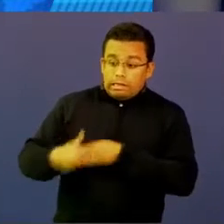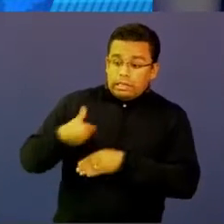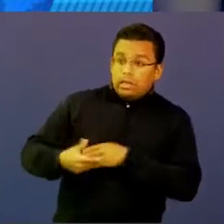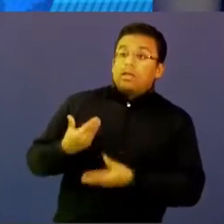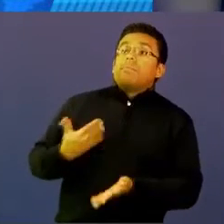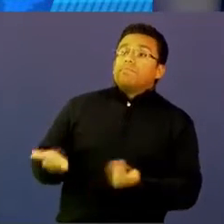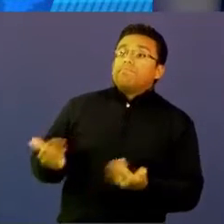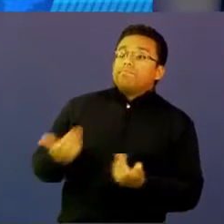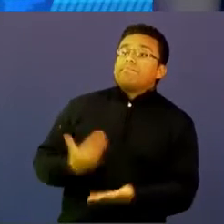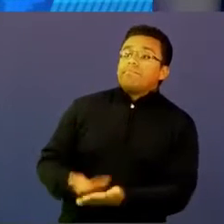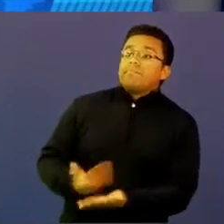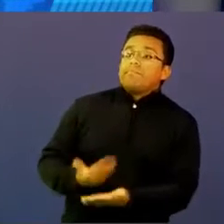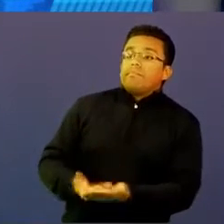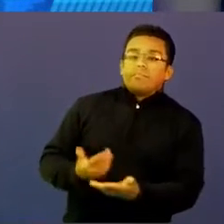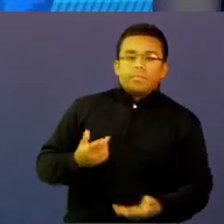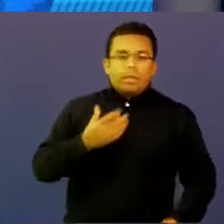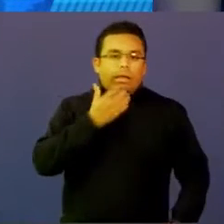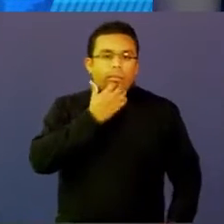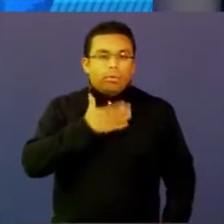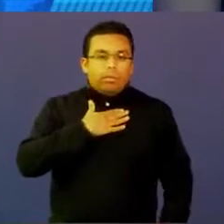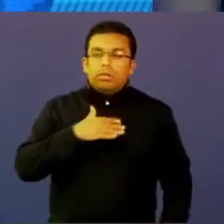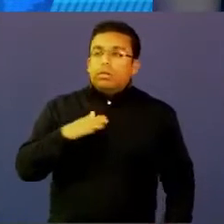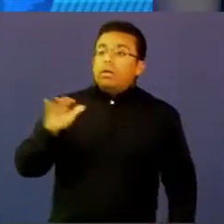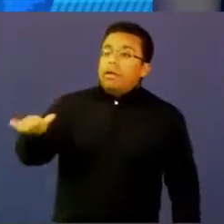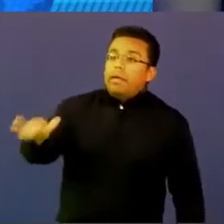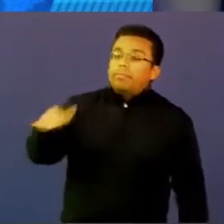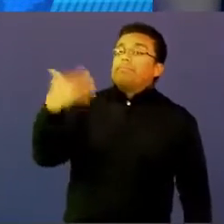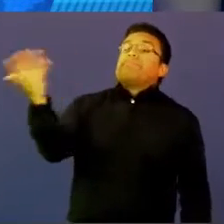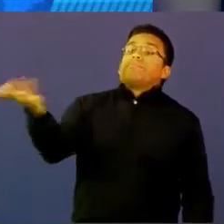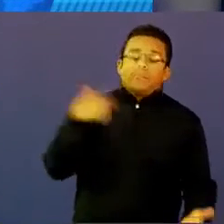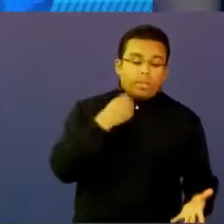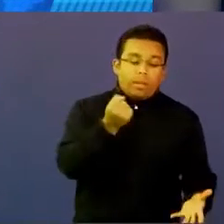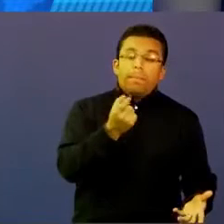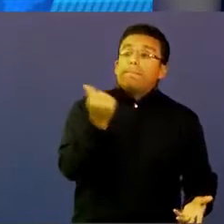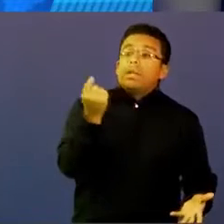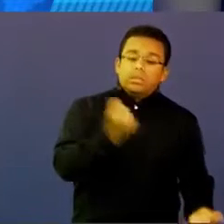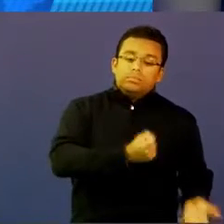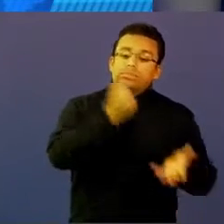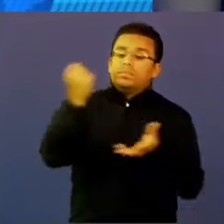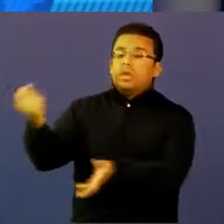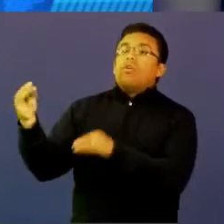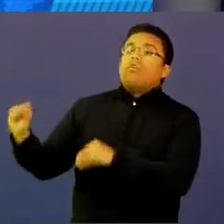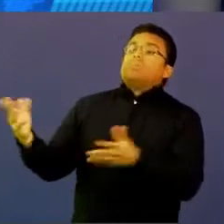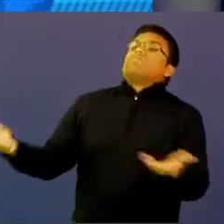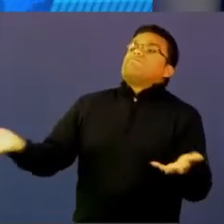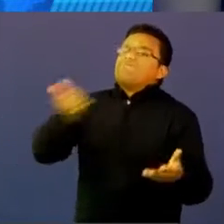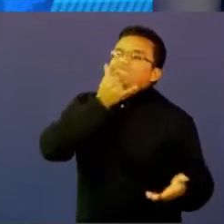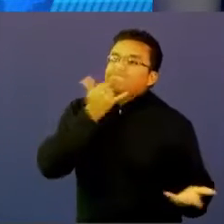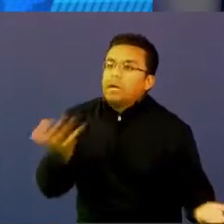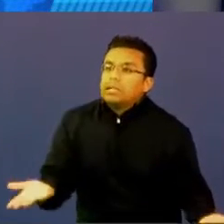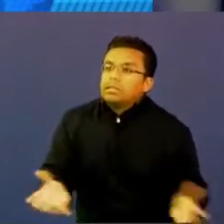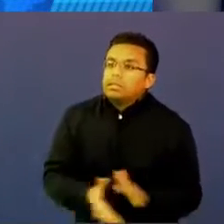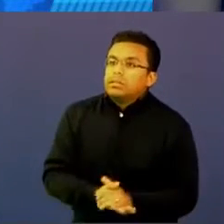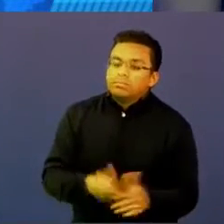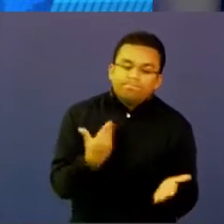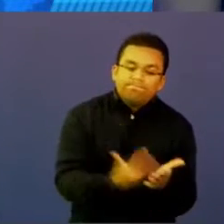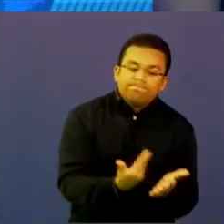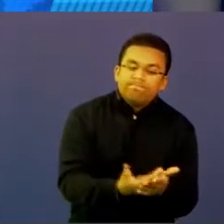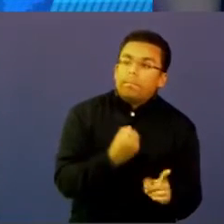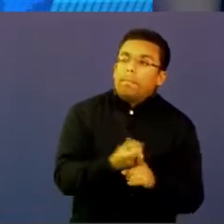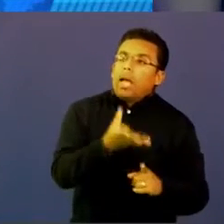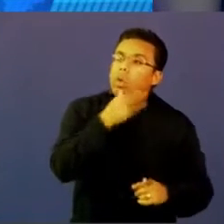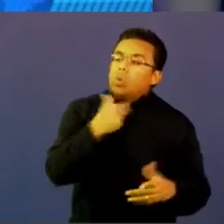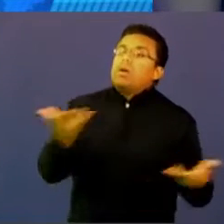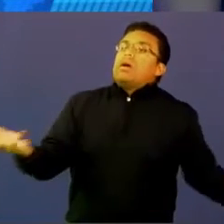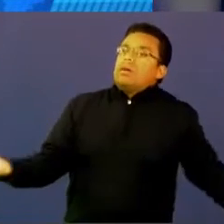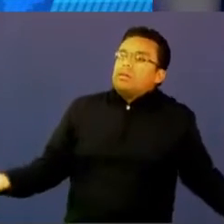y nos dicen, María Fernanda, usted está invirtiendo tanta plata en la formación y ¿qué pasa? No veo los impactos.